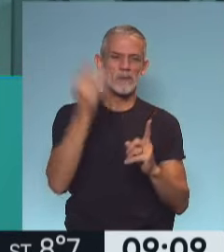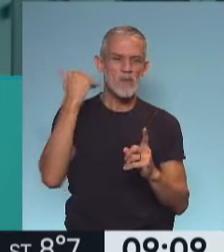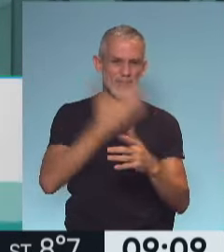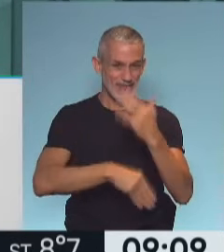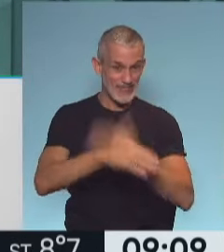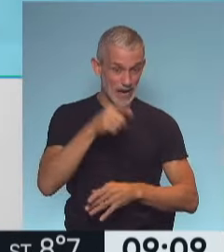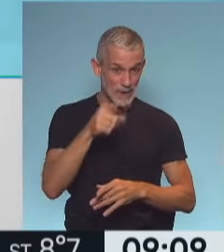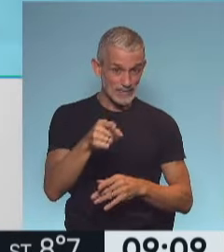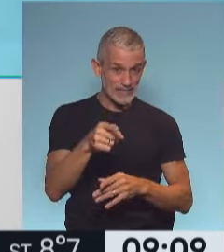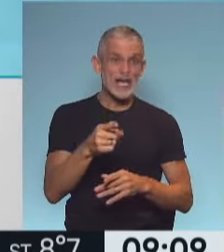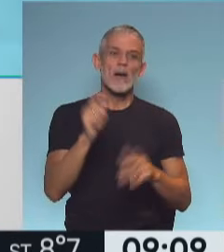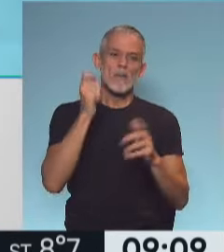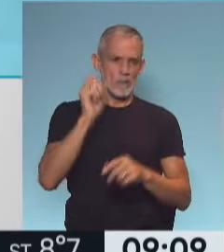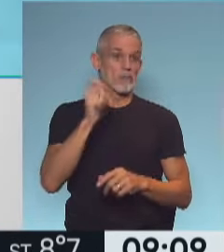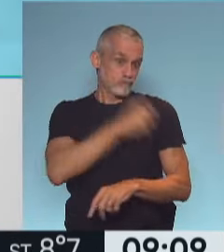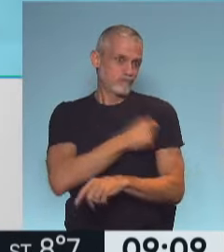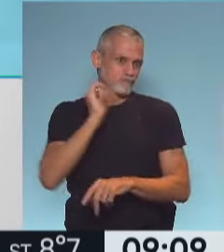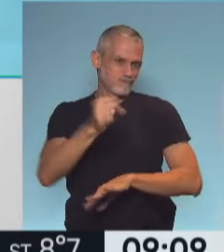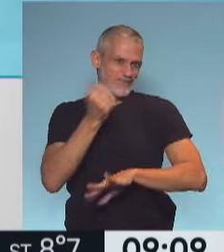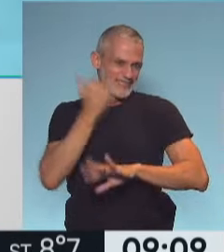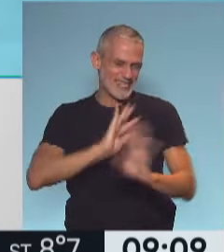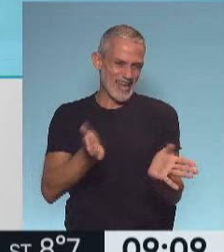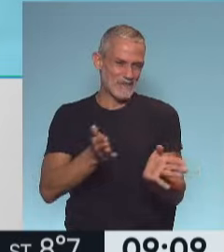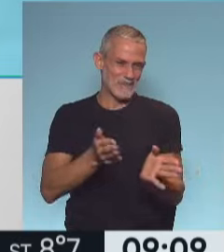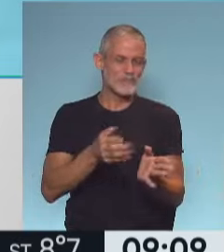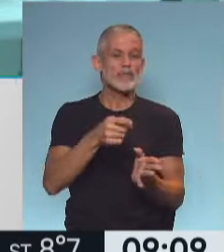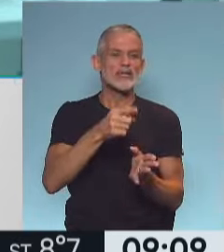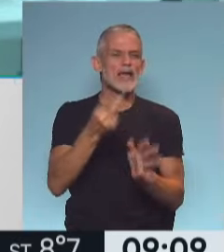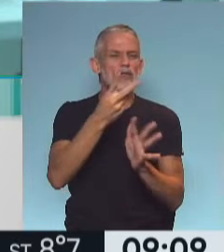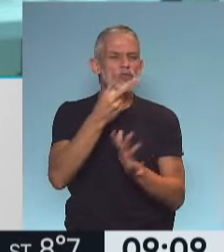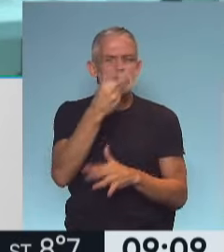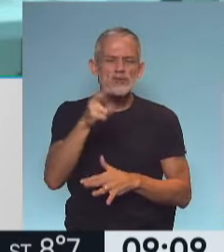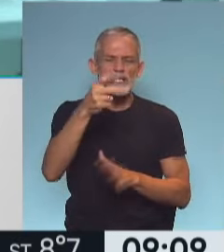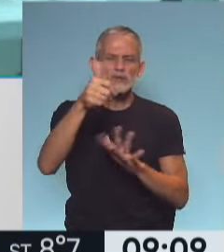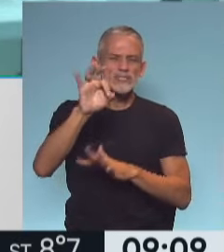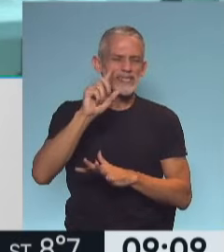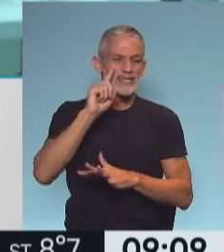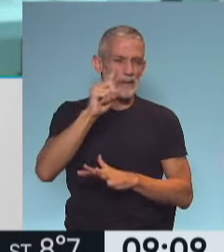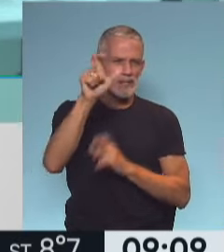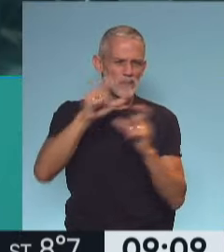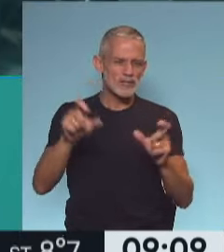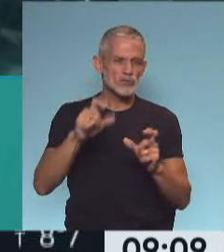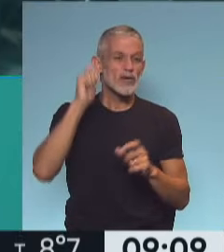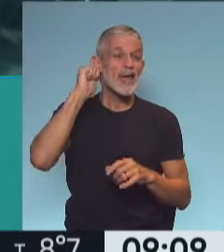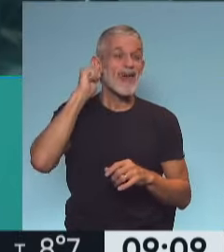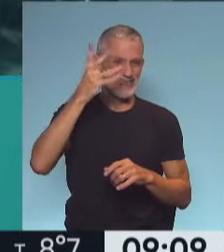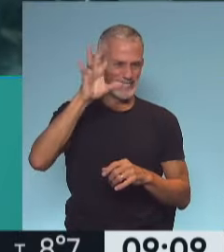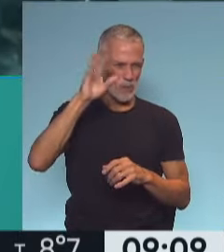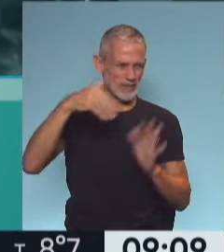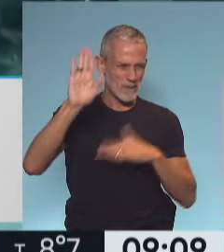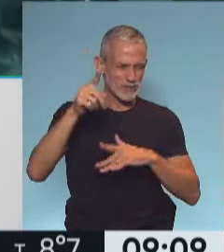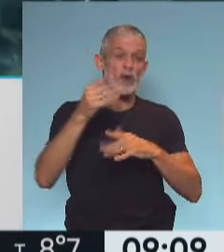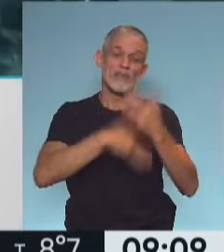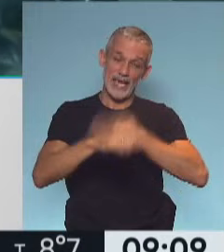discapacidad que están vacunadas y también hay más o menos 260.000 personas mayores de 50 años con